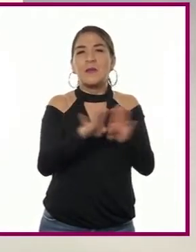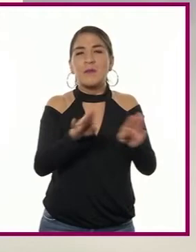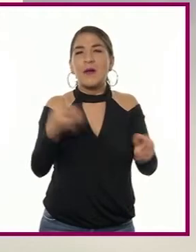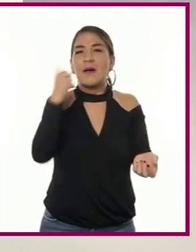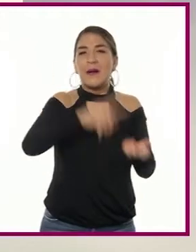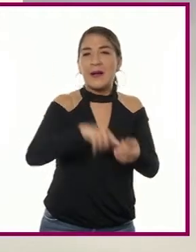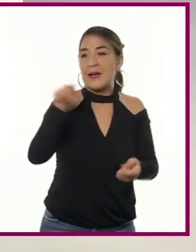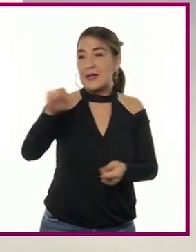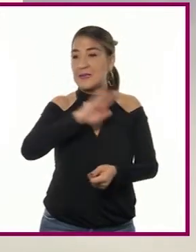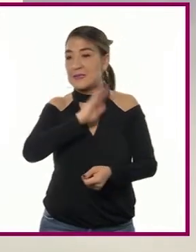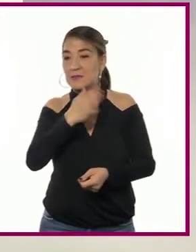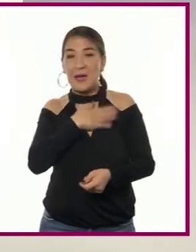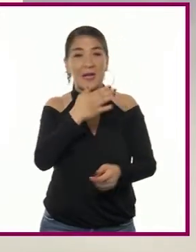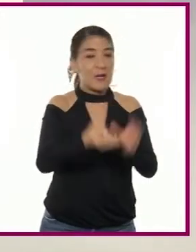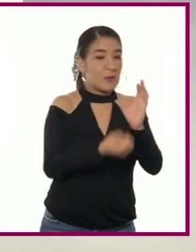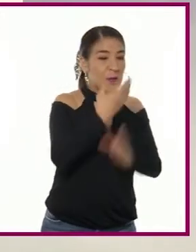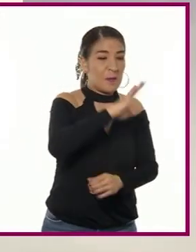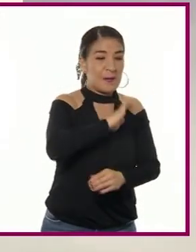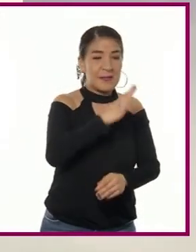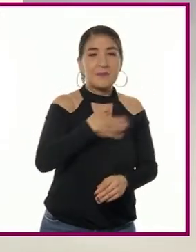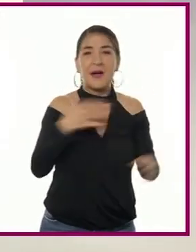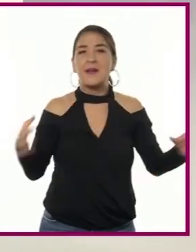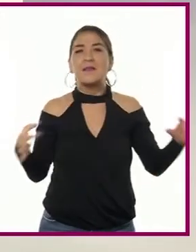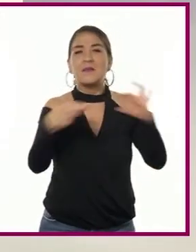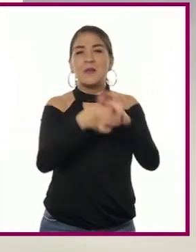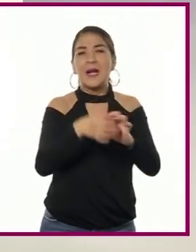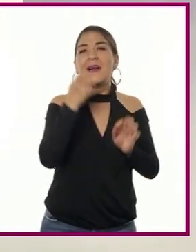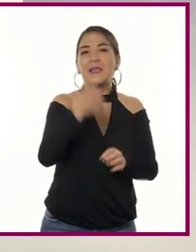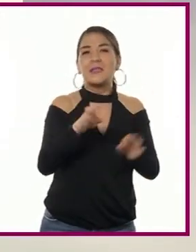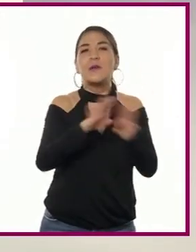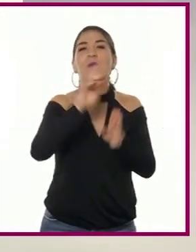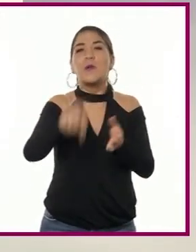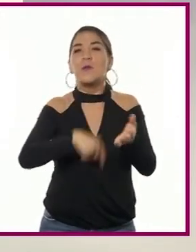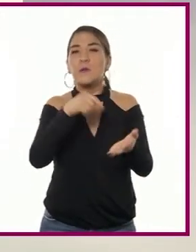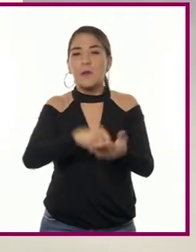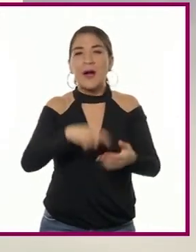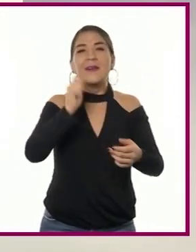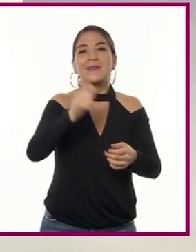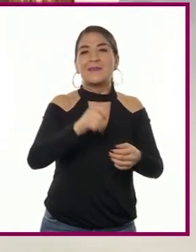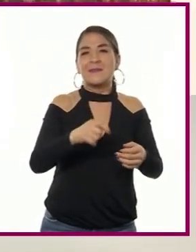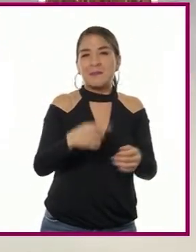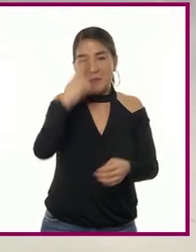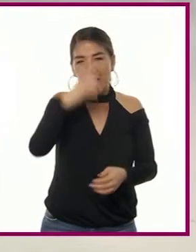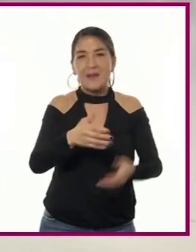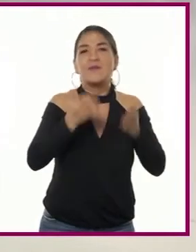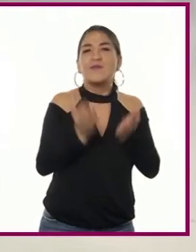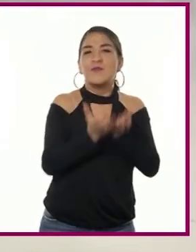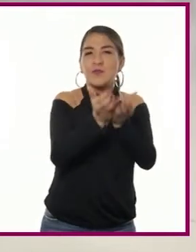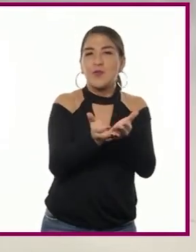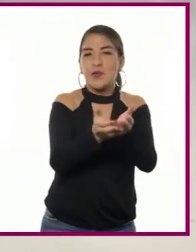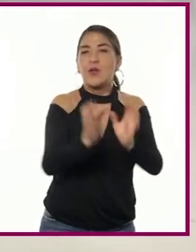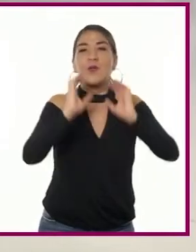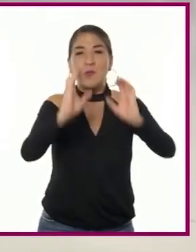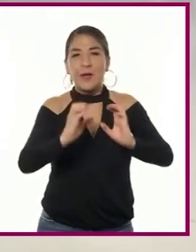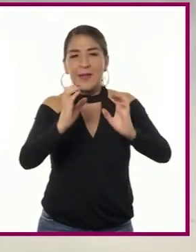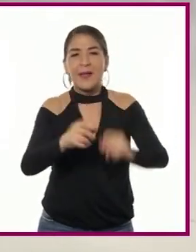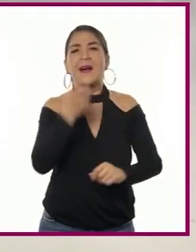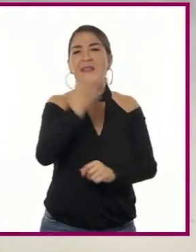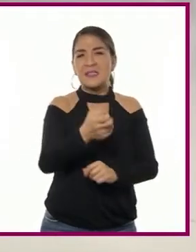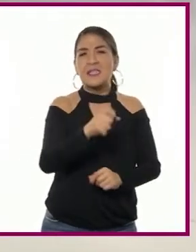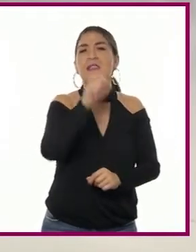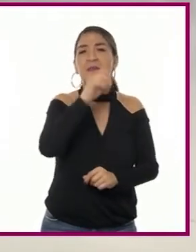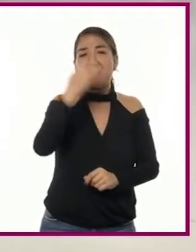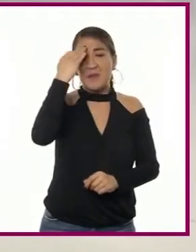entre Nueva España y España, aboliendo la política de puerto único y el sistema de las flotas. Con el tiempo, esto